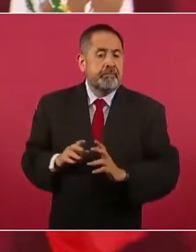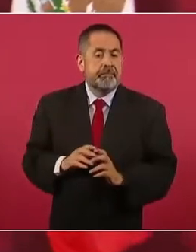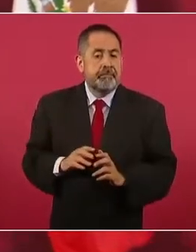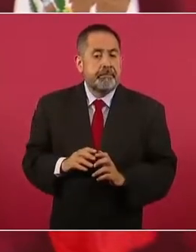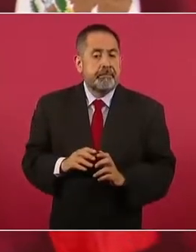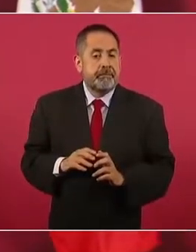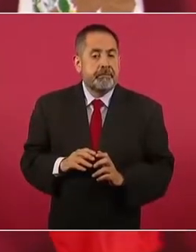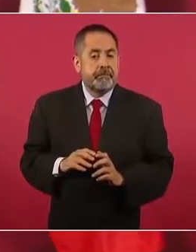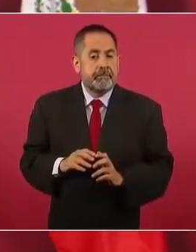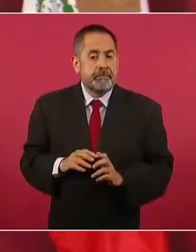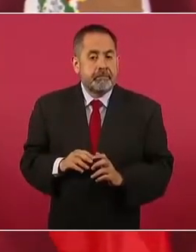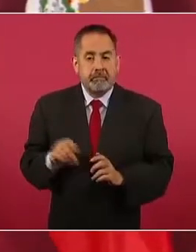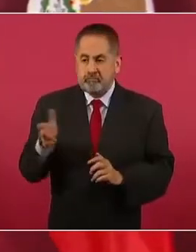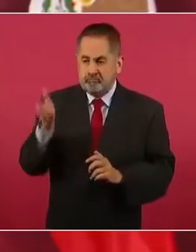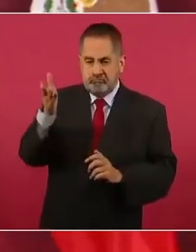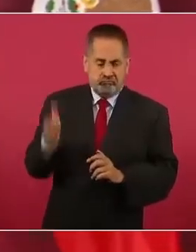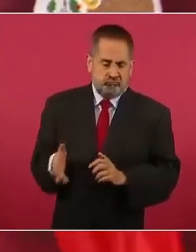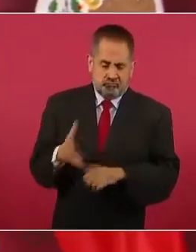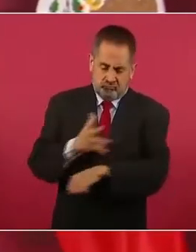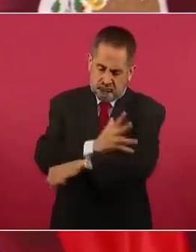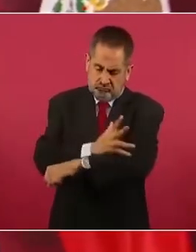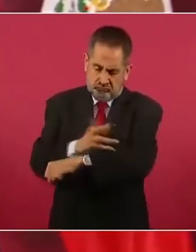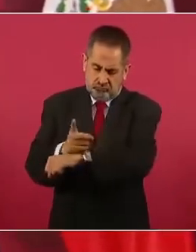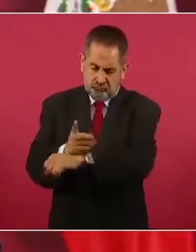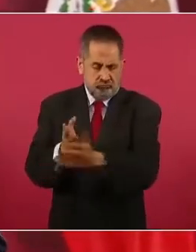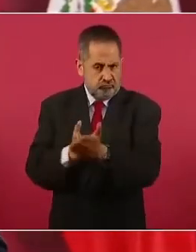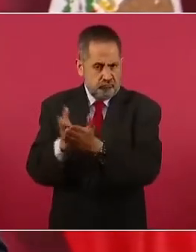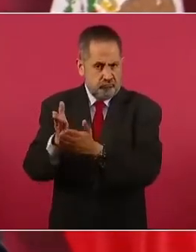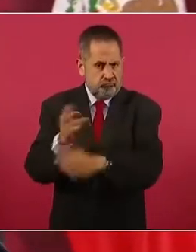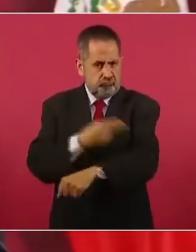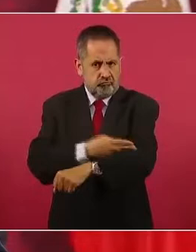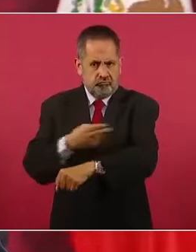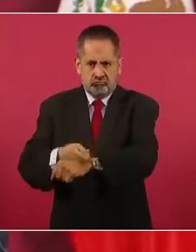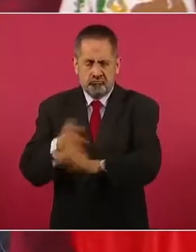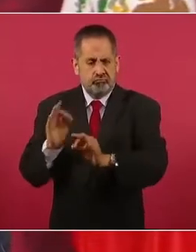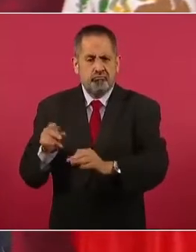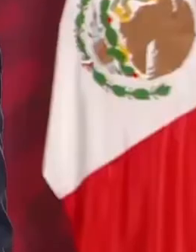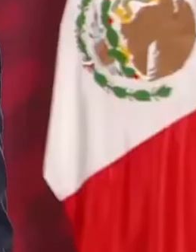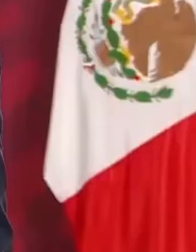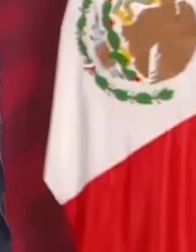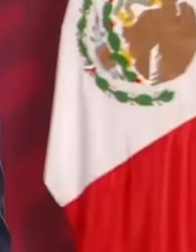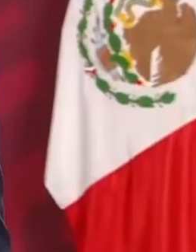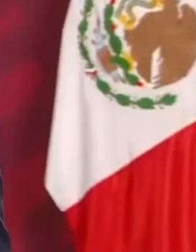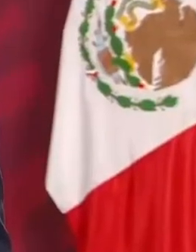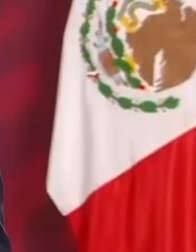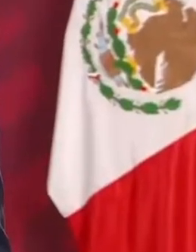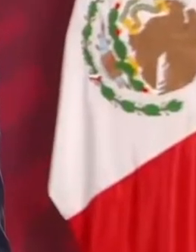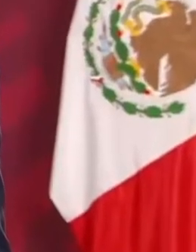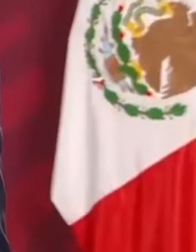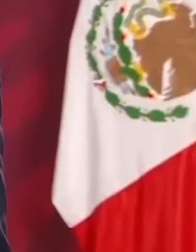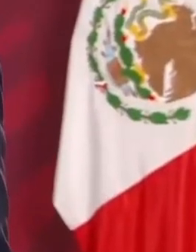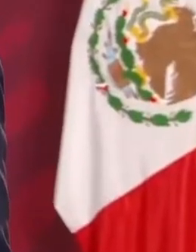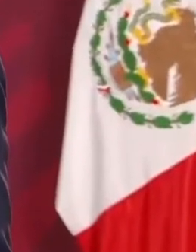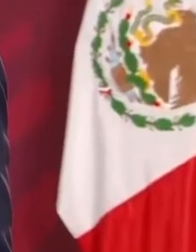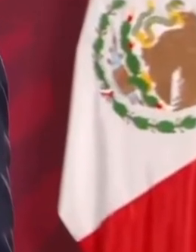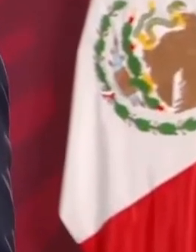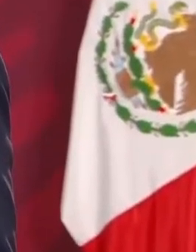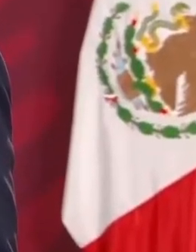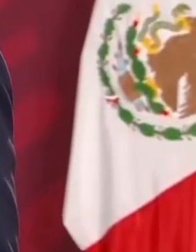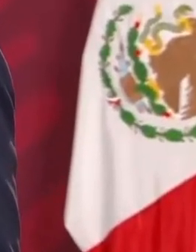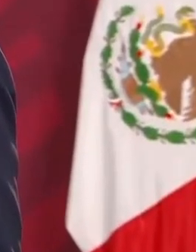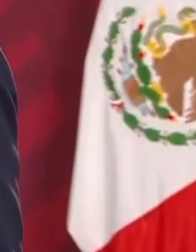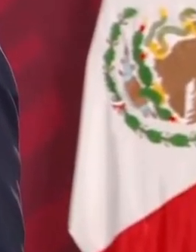un hombre íntegro, honesto, maestro universitario,